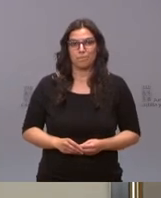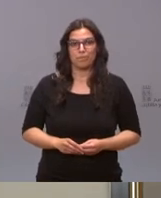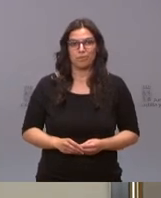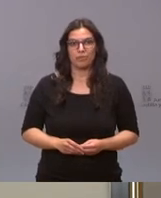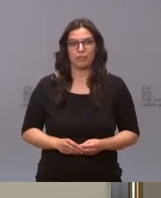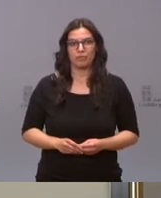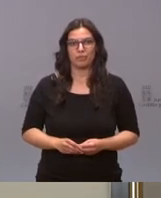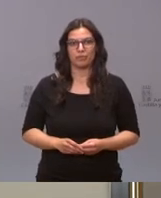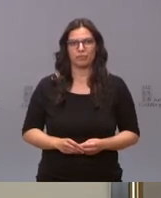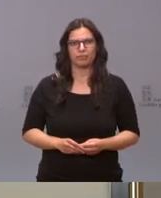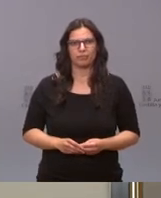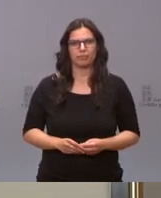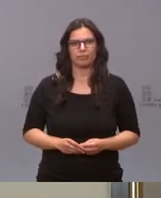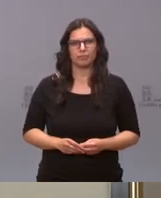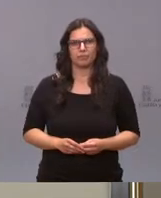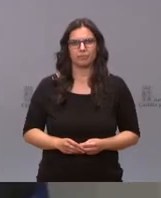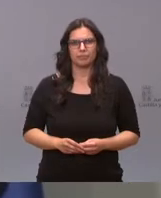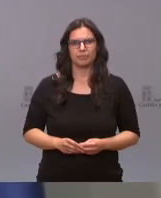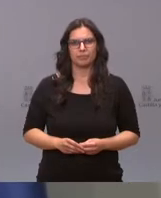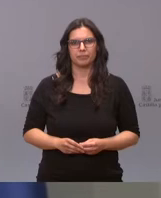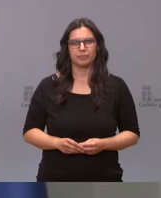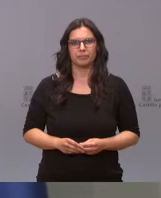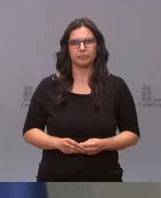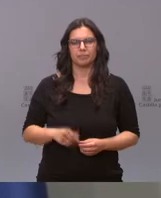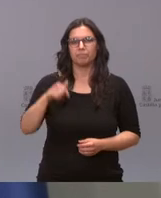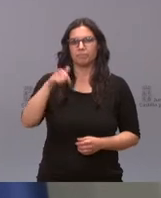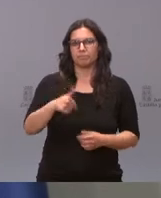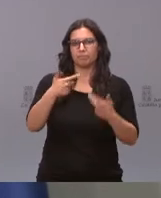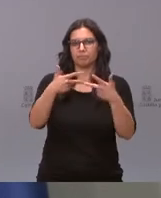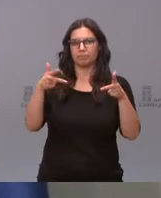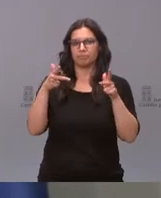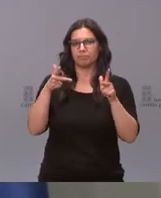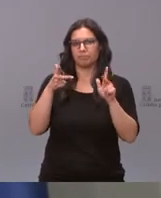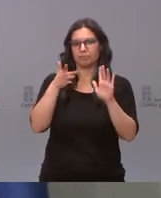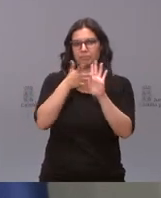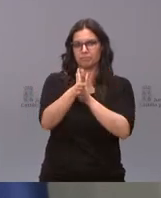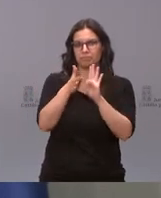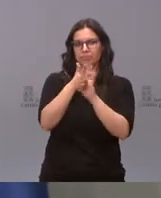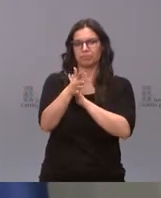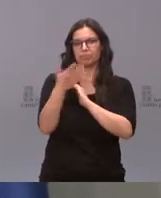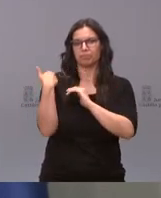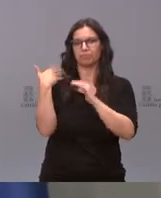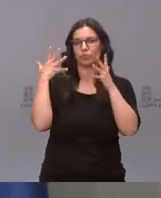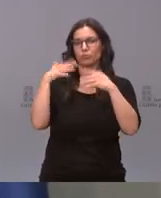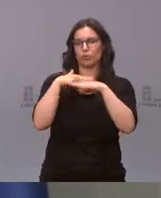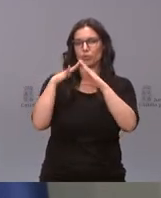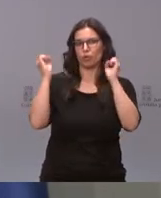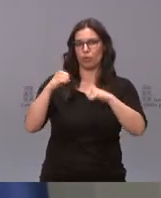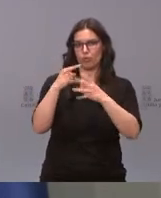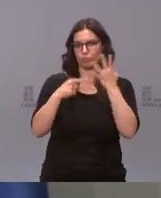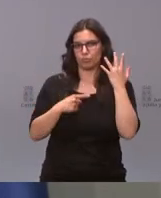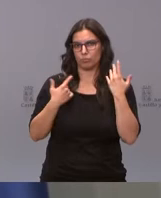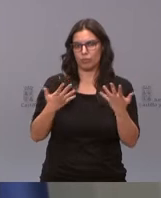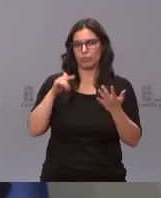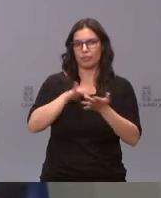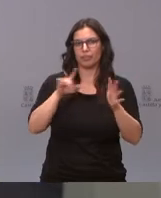Comparecemos hoy para dar cuenta de los acuerdos del Consejo de Gobierno, del 6